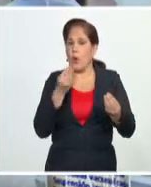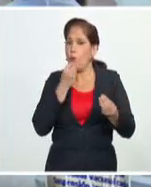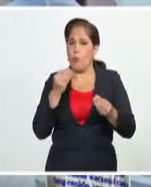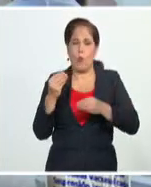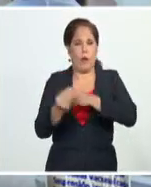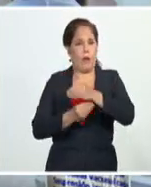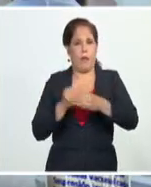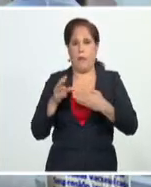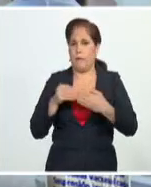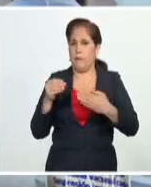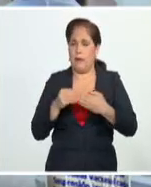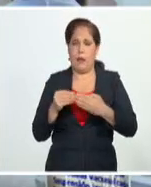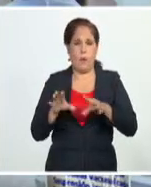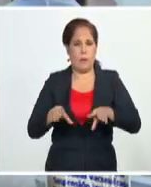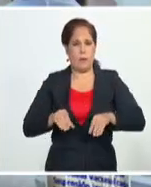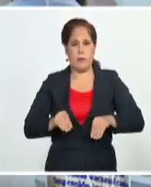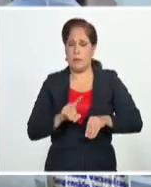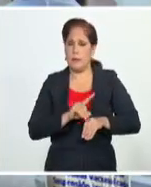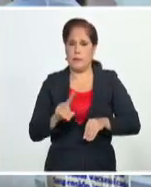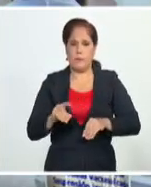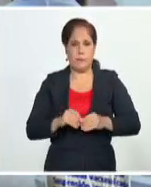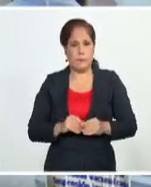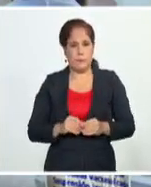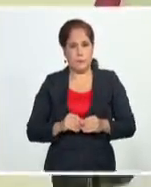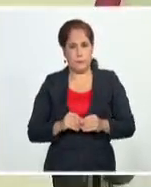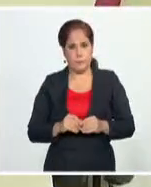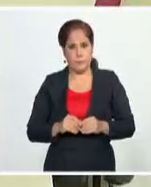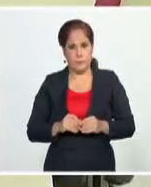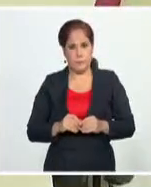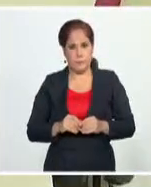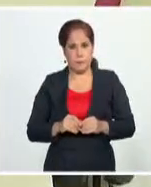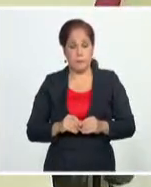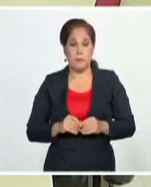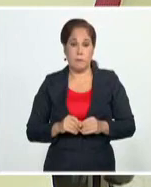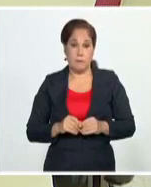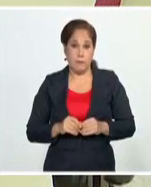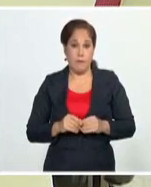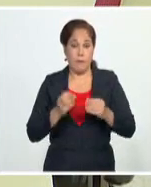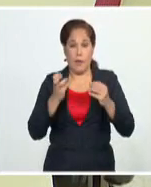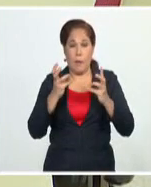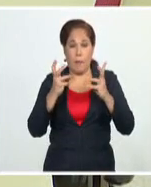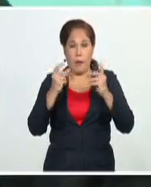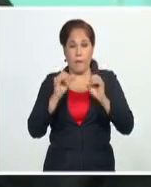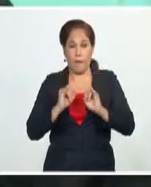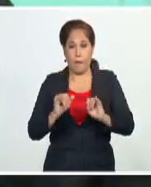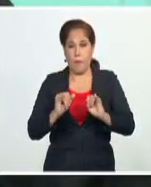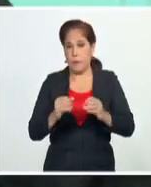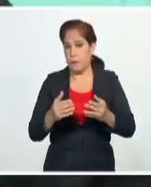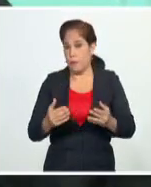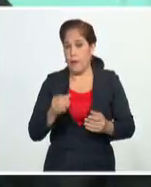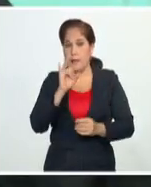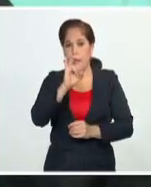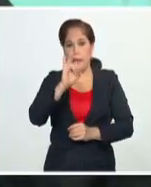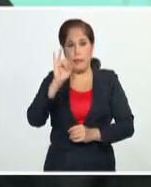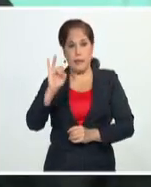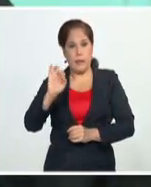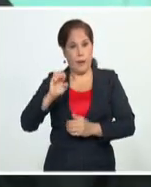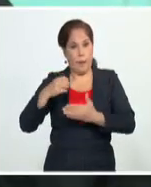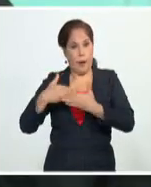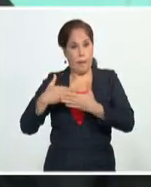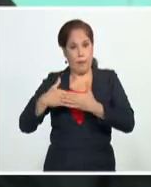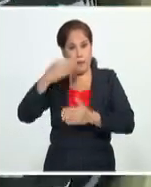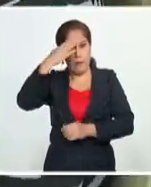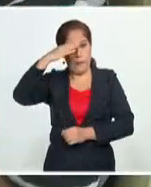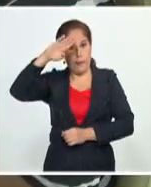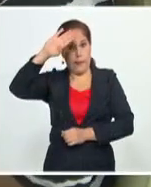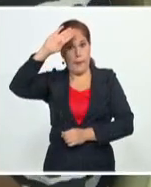la vía de las transacciones bancarias normales quizás el dato más revelador es que 77 entidades cubanas